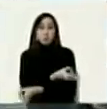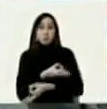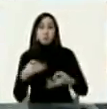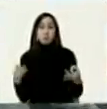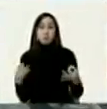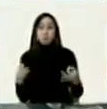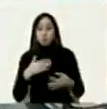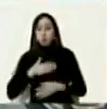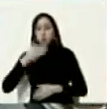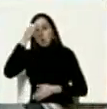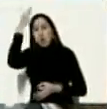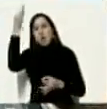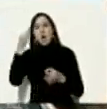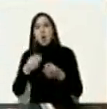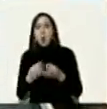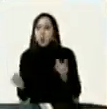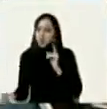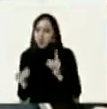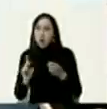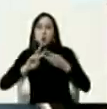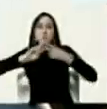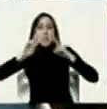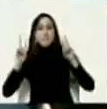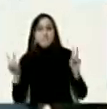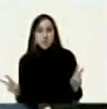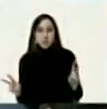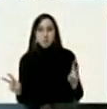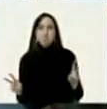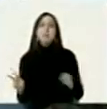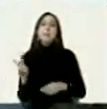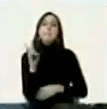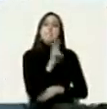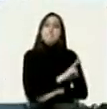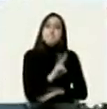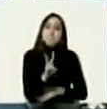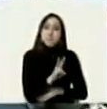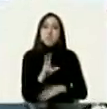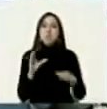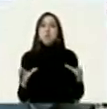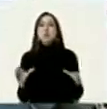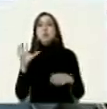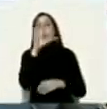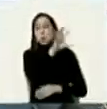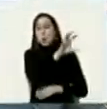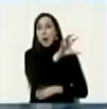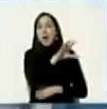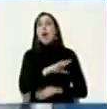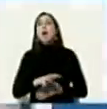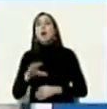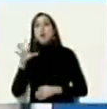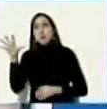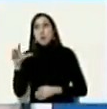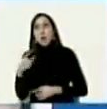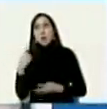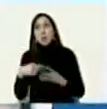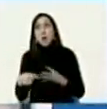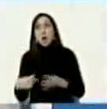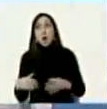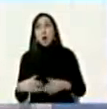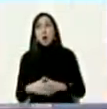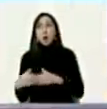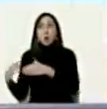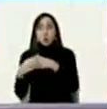los diálogos de paz entre venezuela y los sectores extremistas de